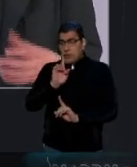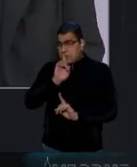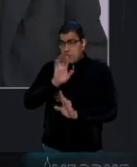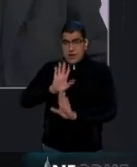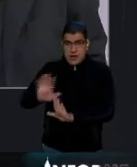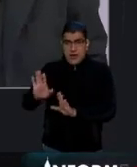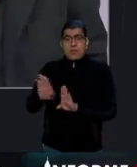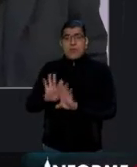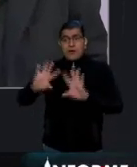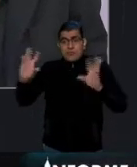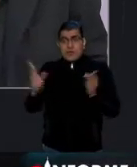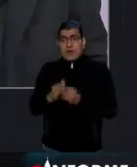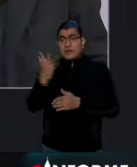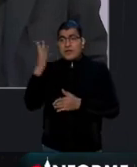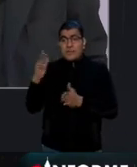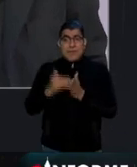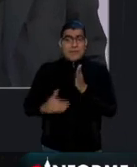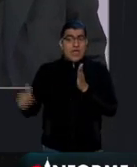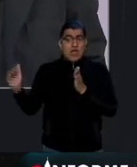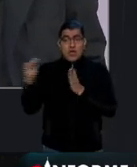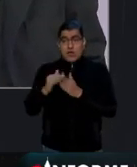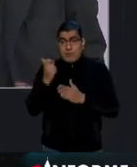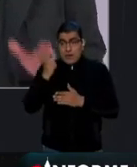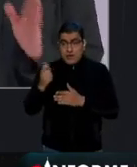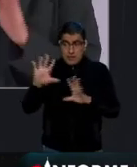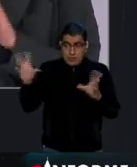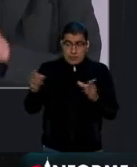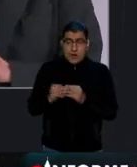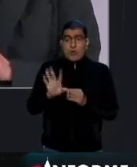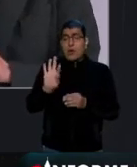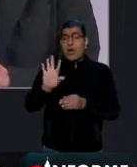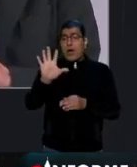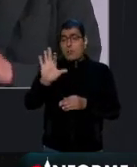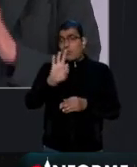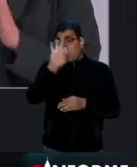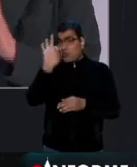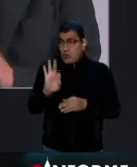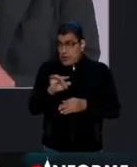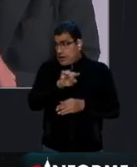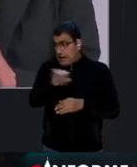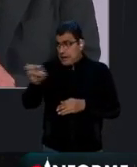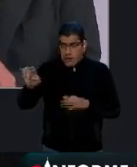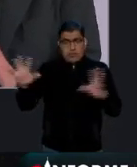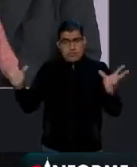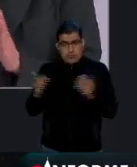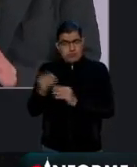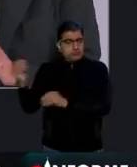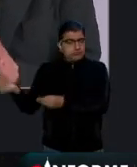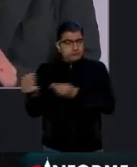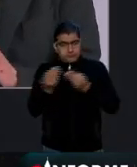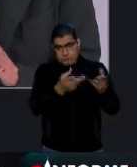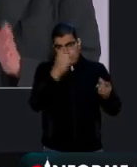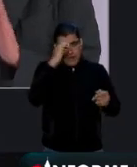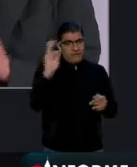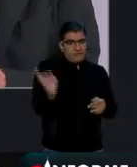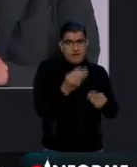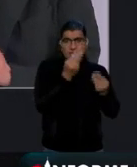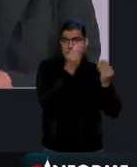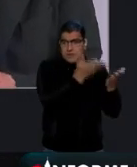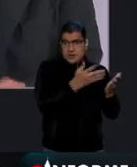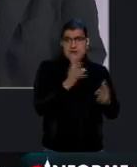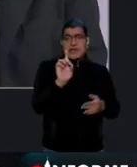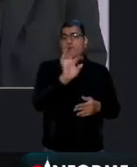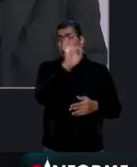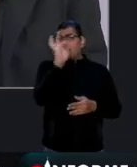acumulados 10 mil millones de pesos, de los cuales el 45% podría destinarse a la Federación, 30